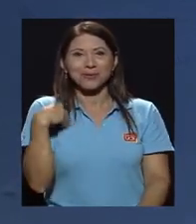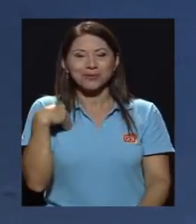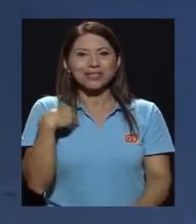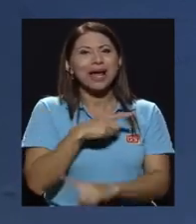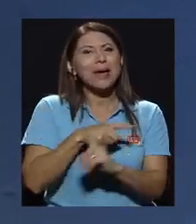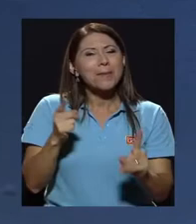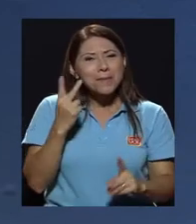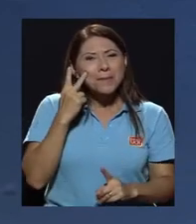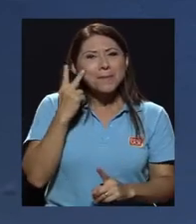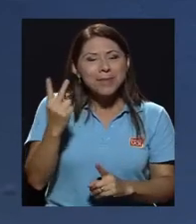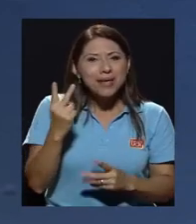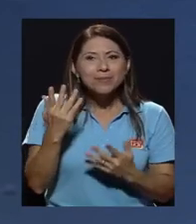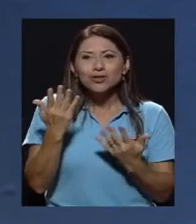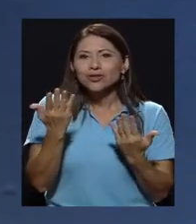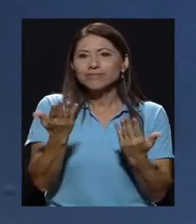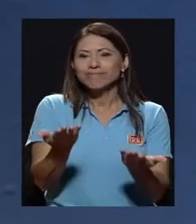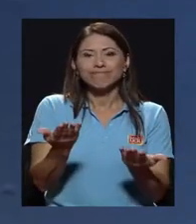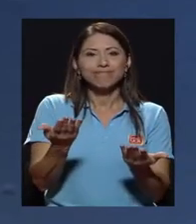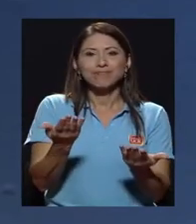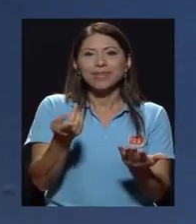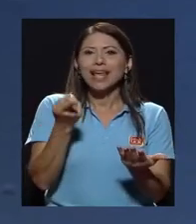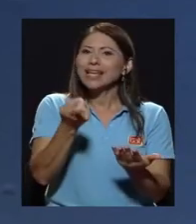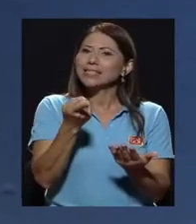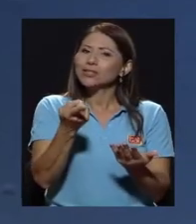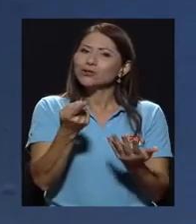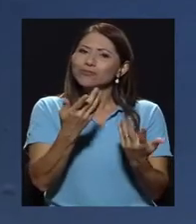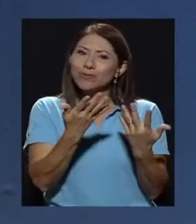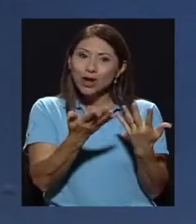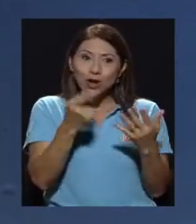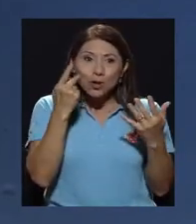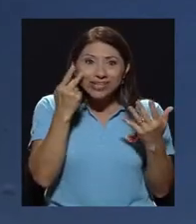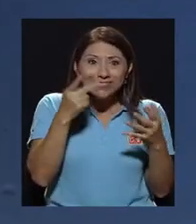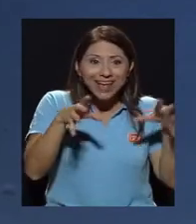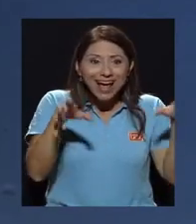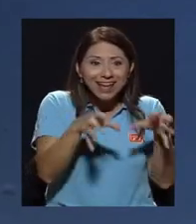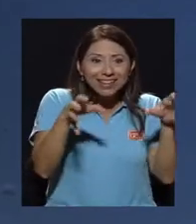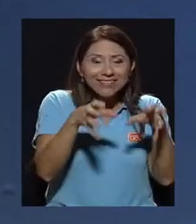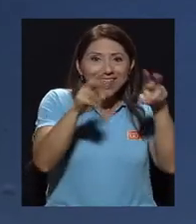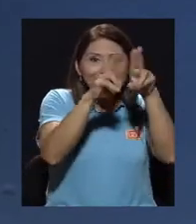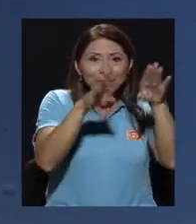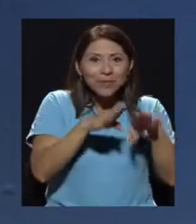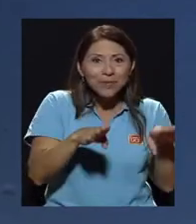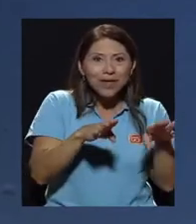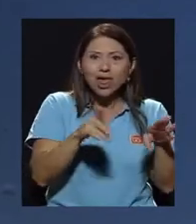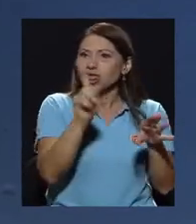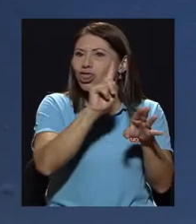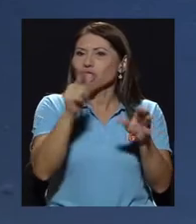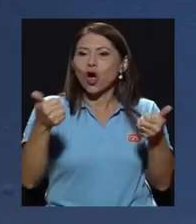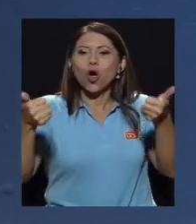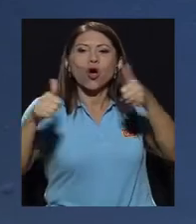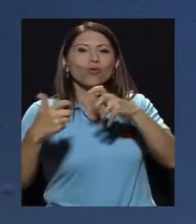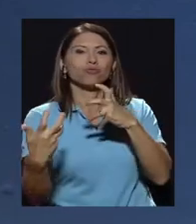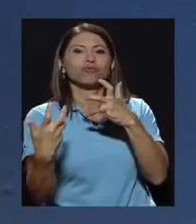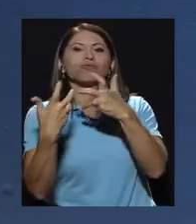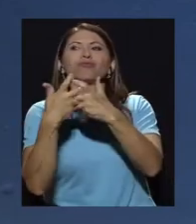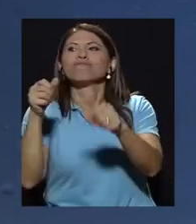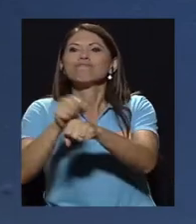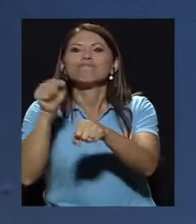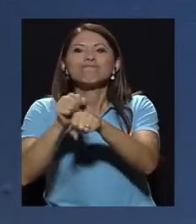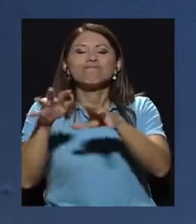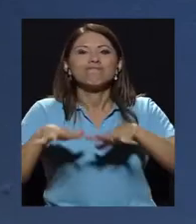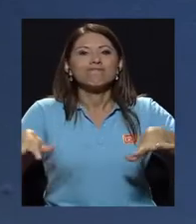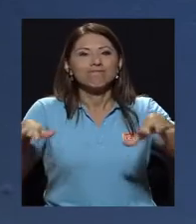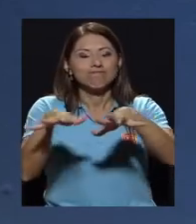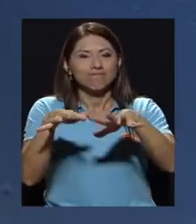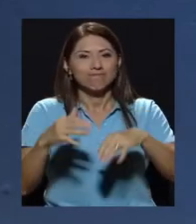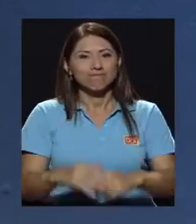vemos que, precisamente, no coincide tanto la actividad que realizan estas organizaciones en Internet como lo que